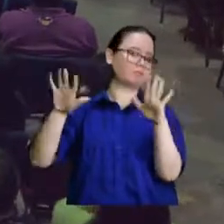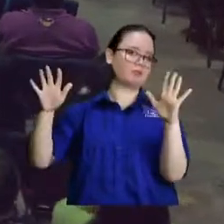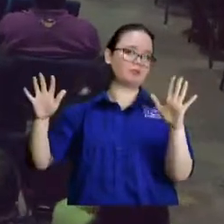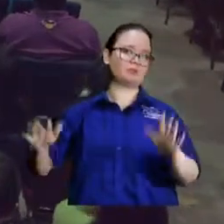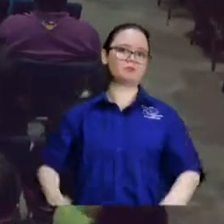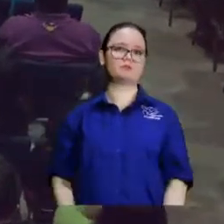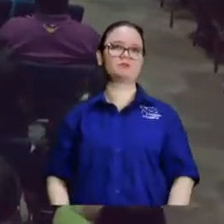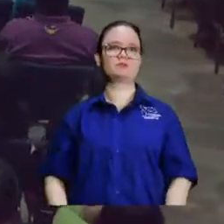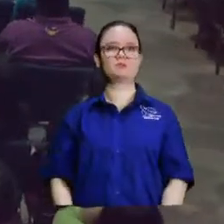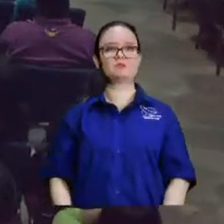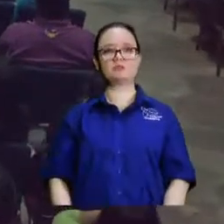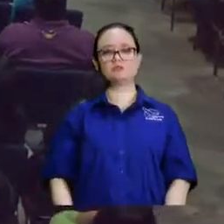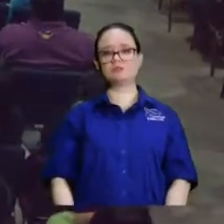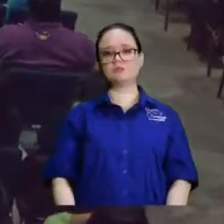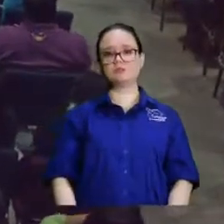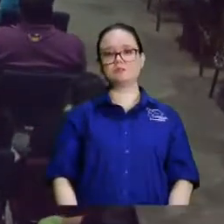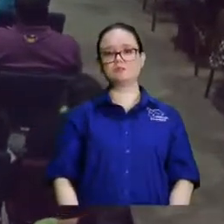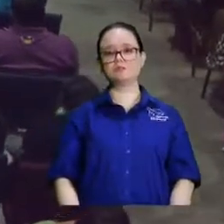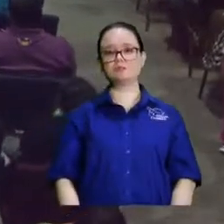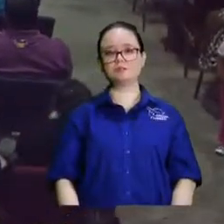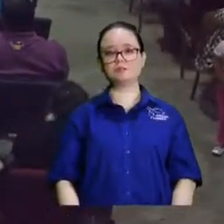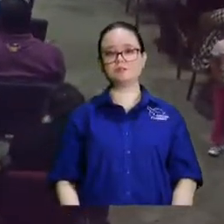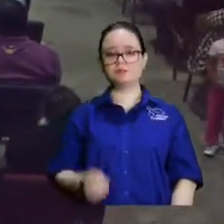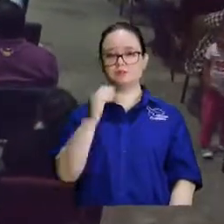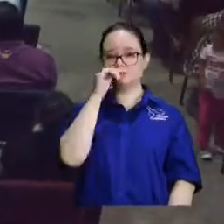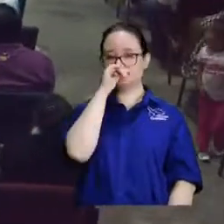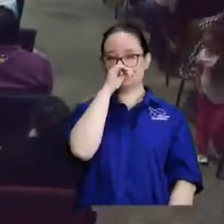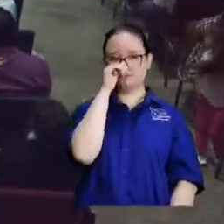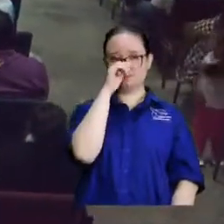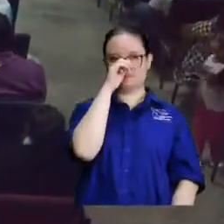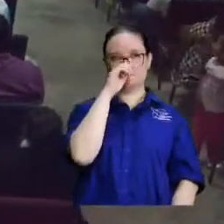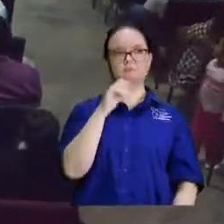y tu luna en el valle de Alón la tierra es plana